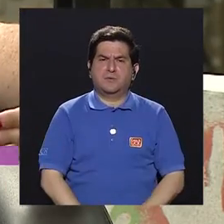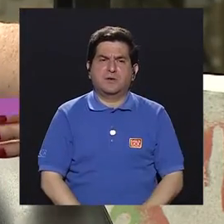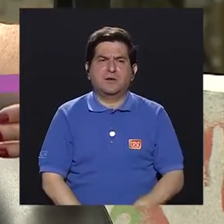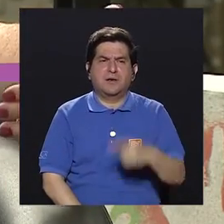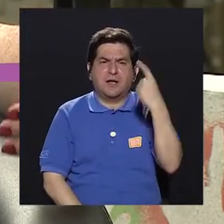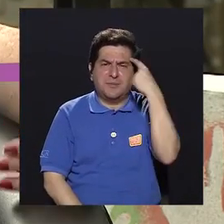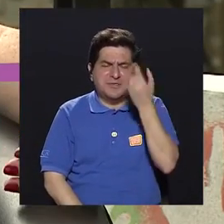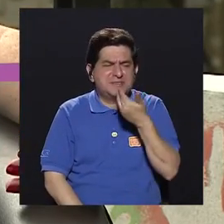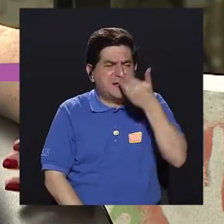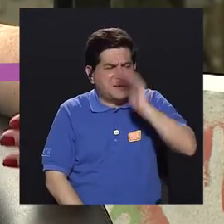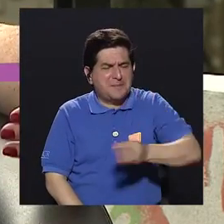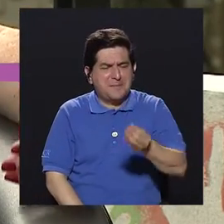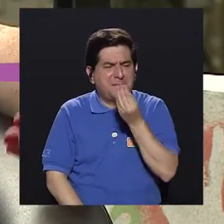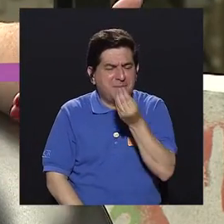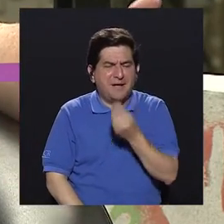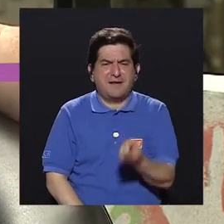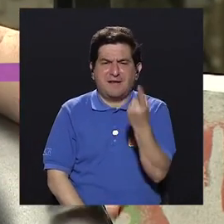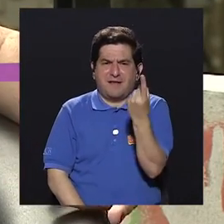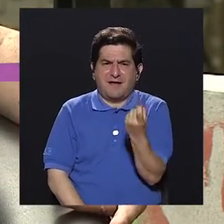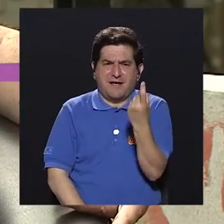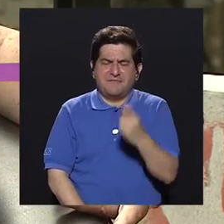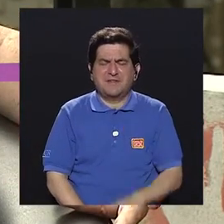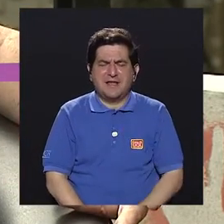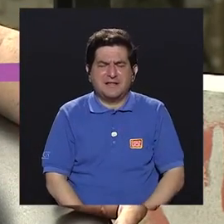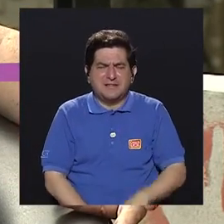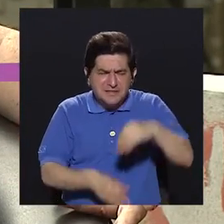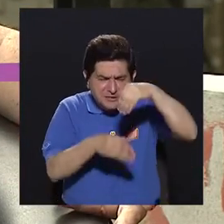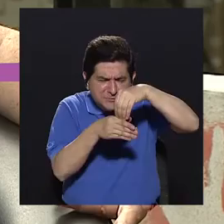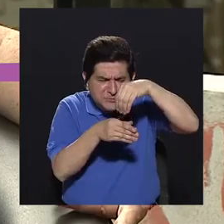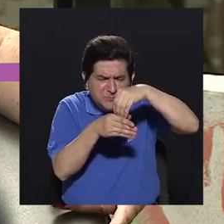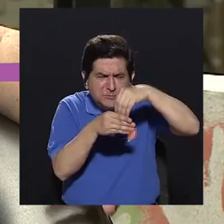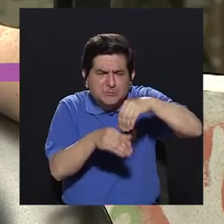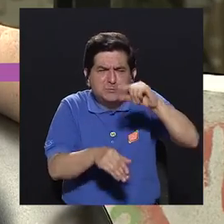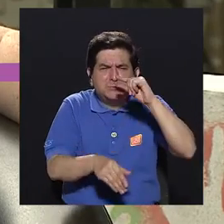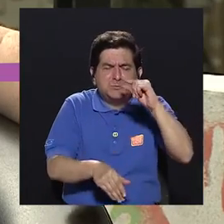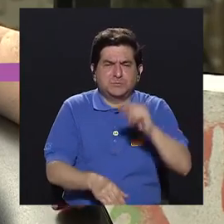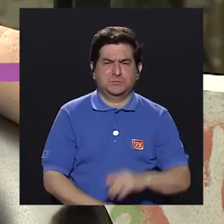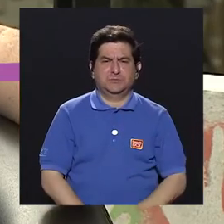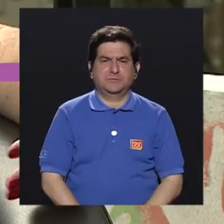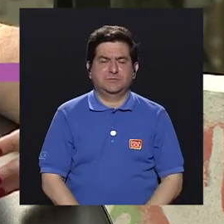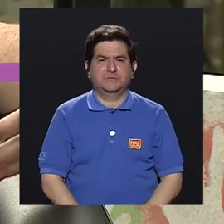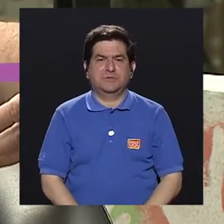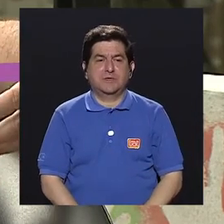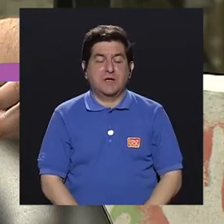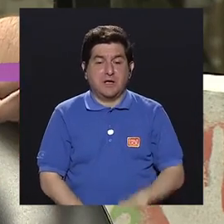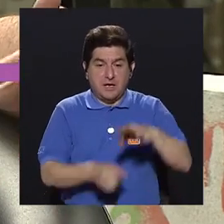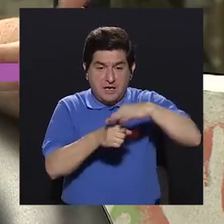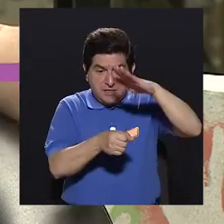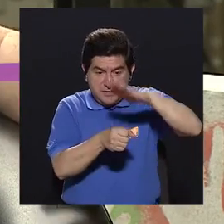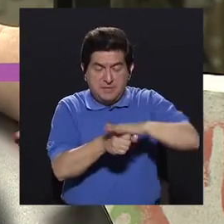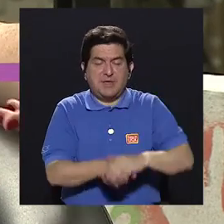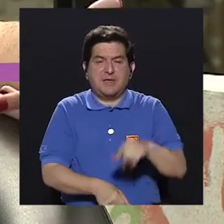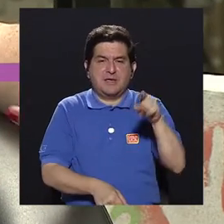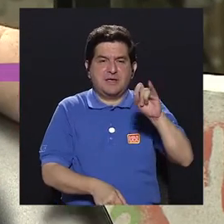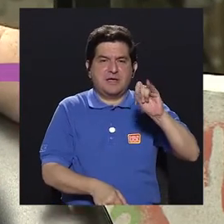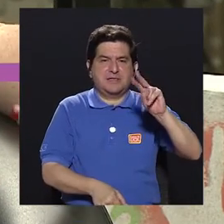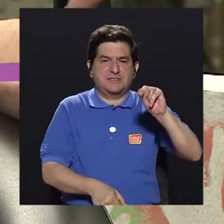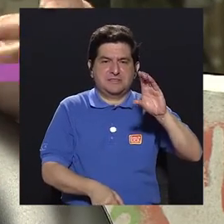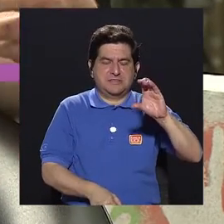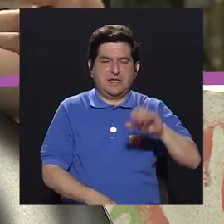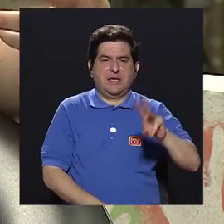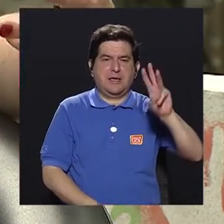una malnutrición por deficiencia de micronutrientes. Las semillas, digamos, con su aporte de zinc, de